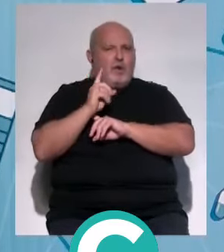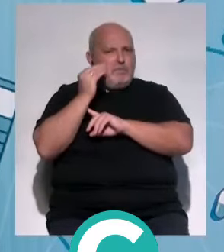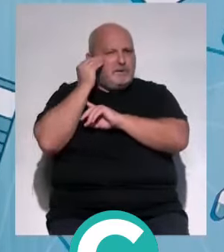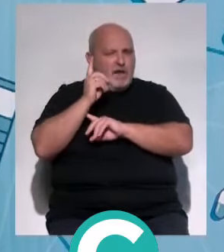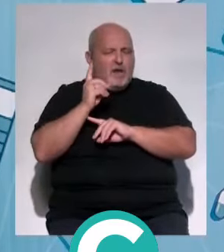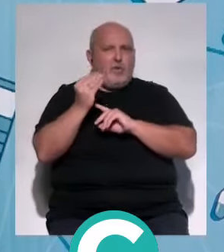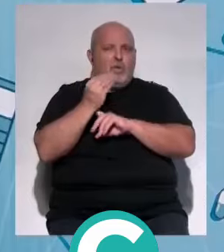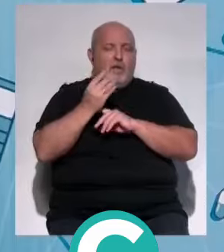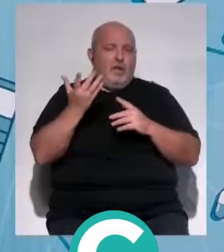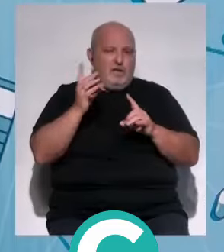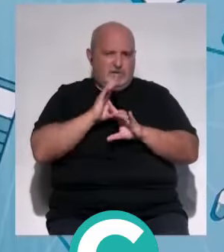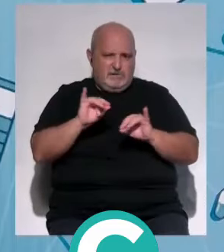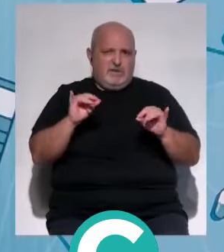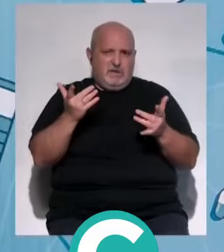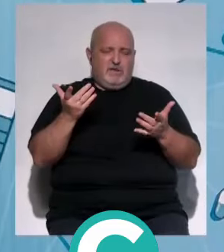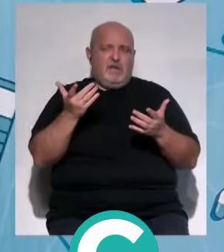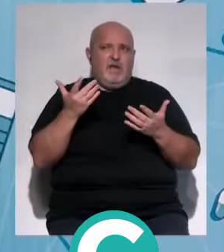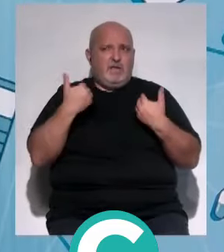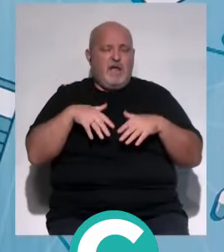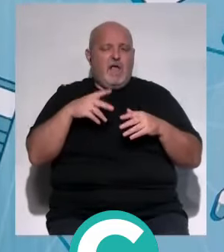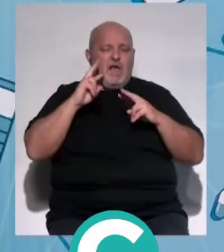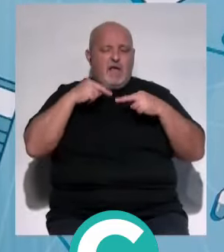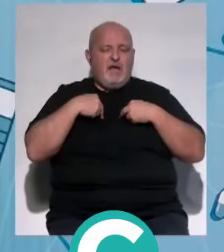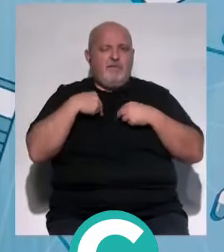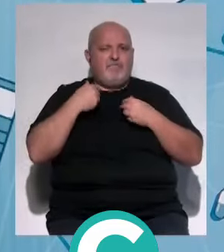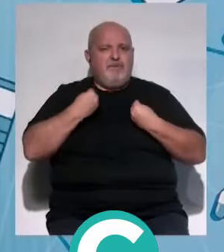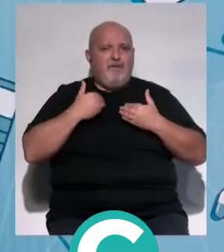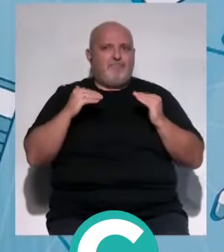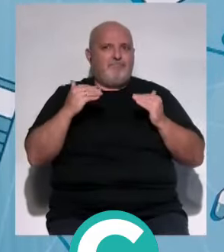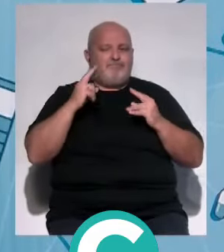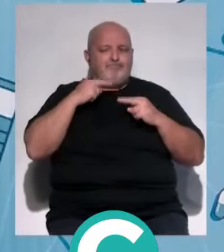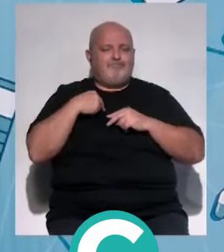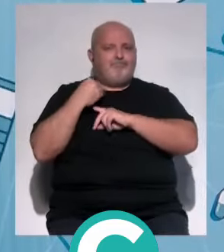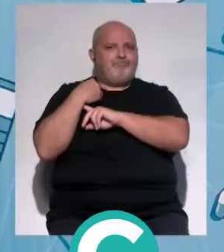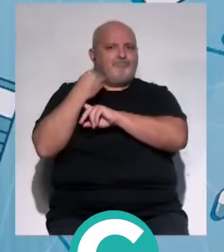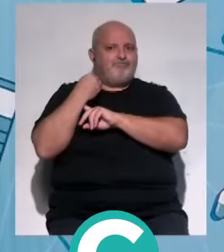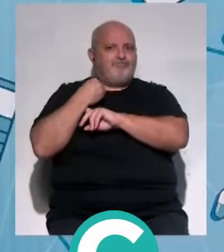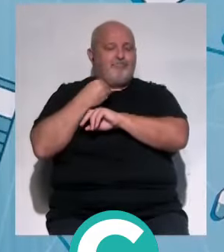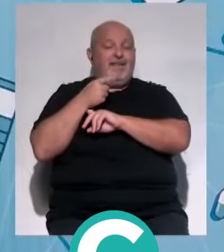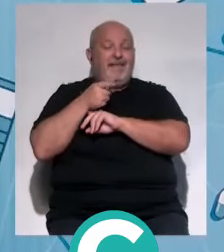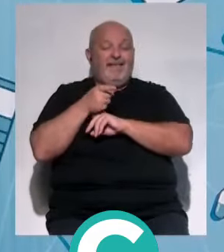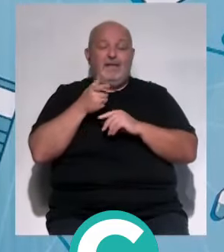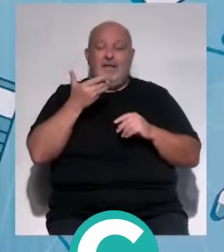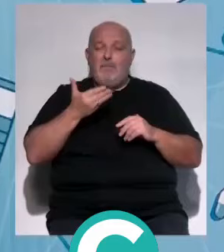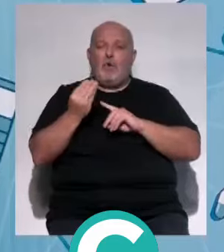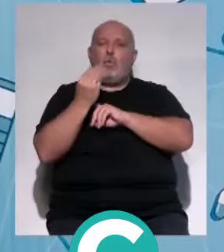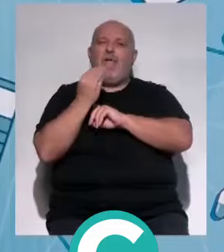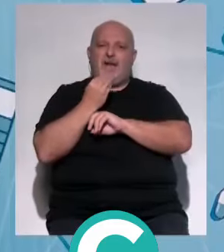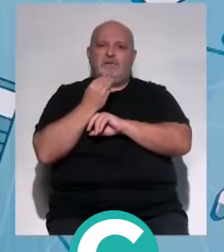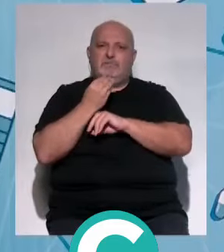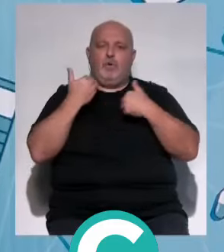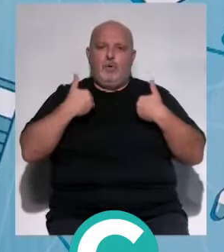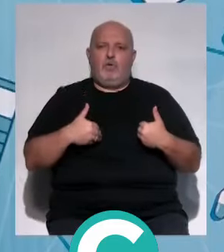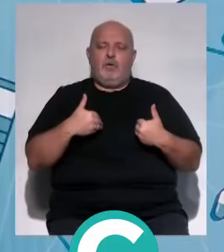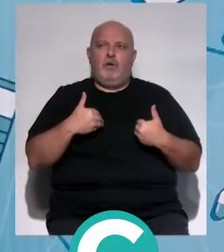que no va a alimentarse? Pues por supuesto que ya están alerta siempre, ya viven alerta. Entonces, creo que esa tarea, estas personas la